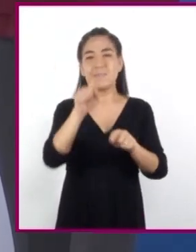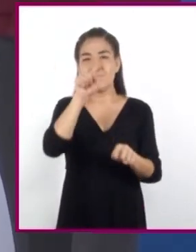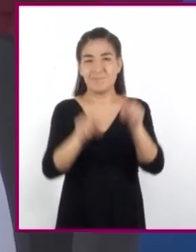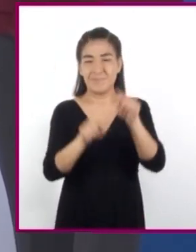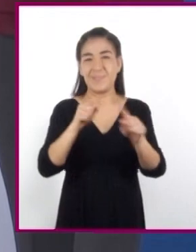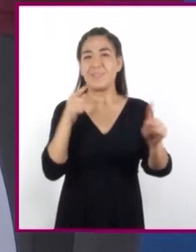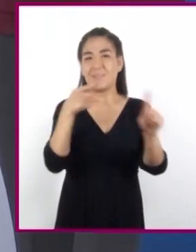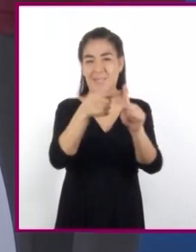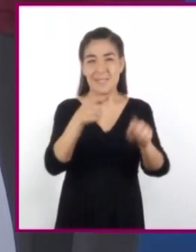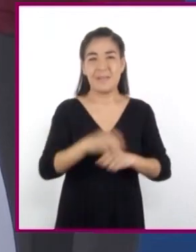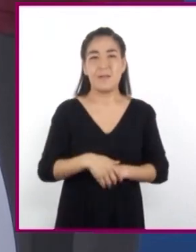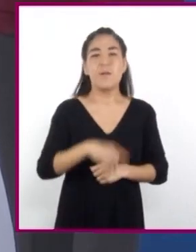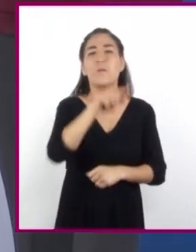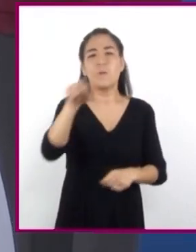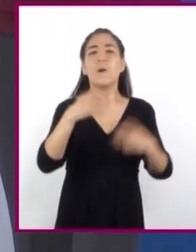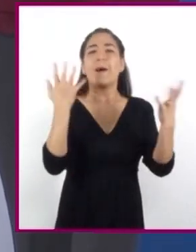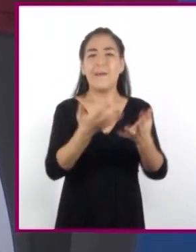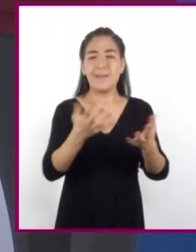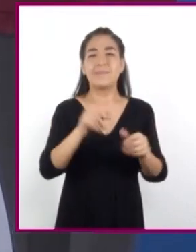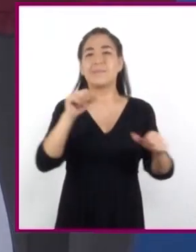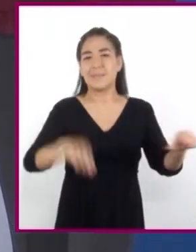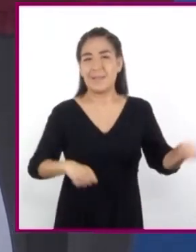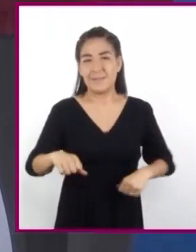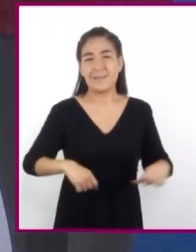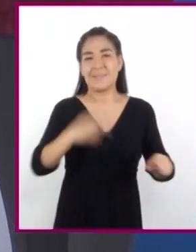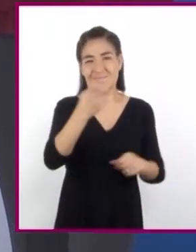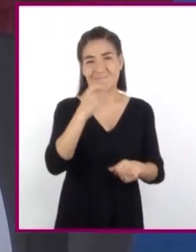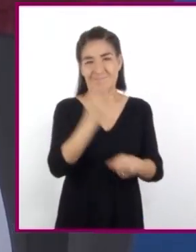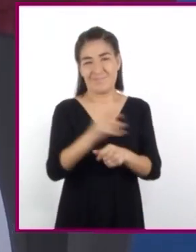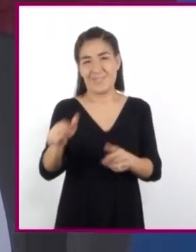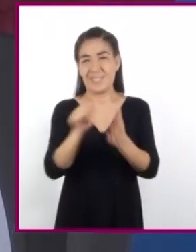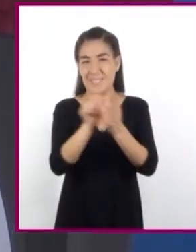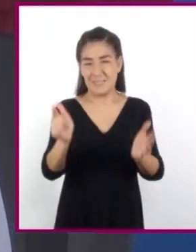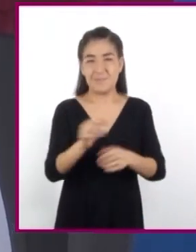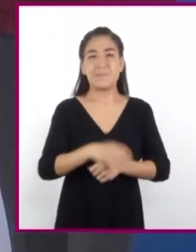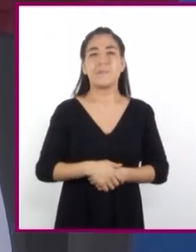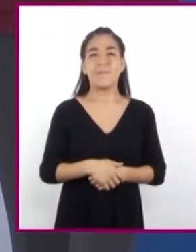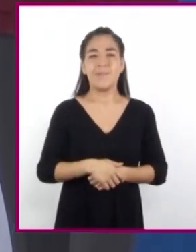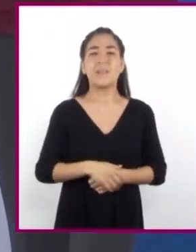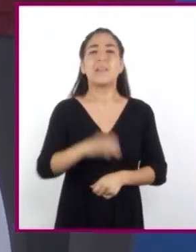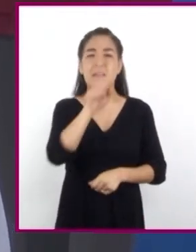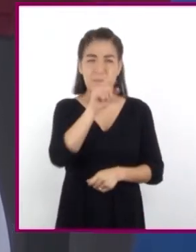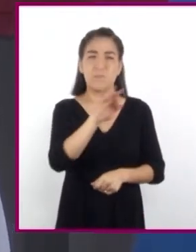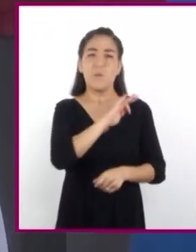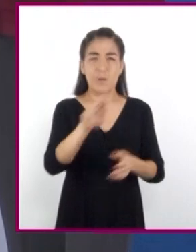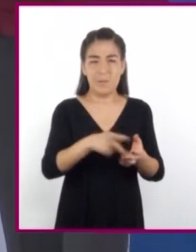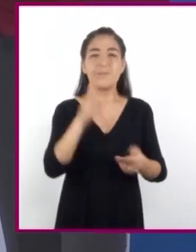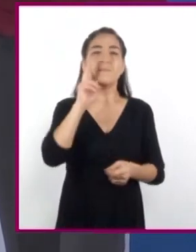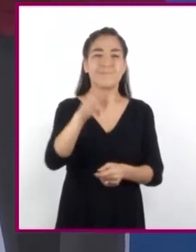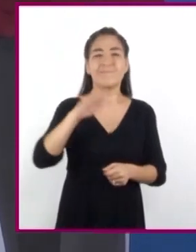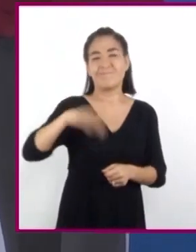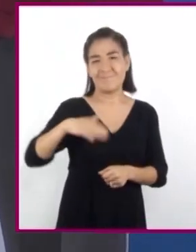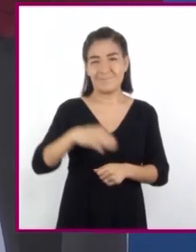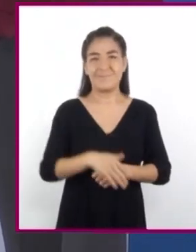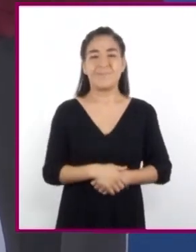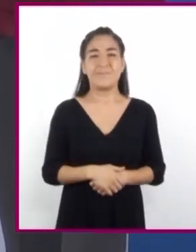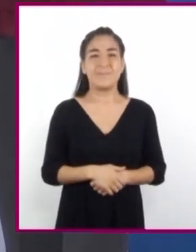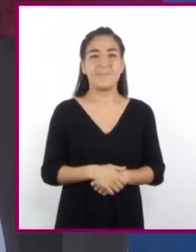directa, y realicen las actividades que ahí se sugieren. También pueden volver a ver la lección más tarde.